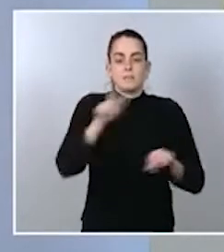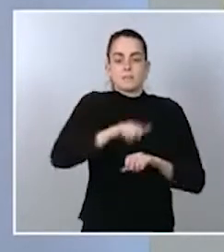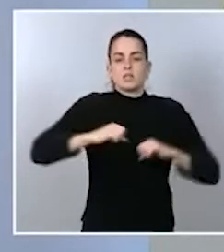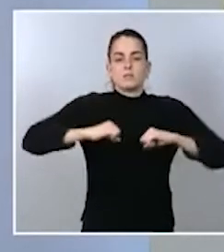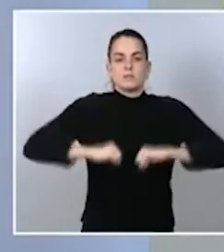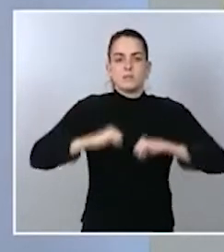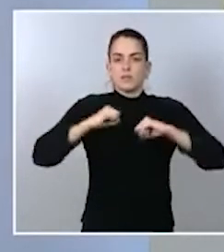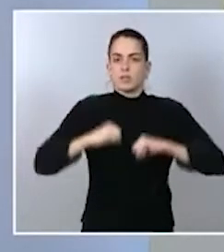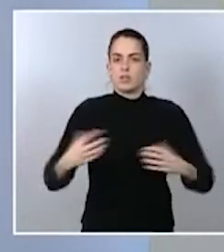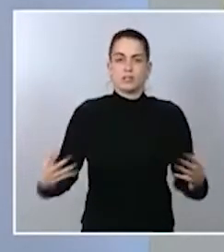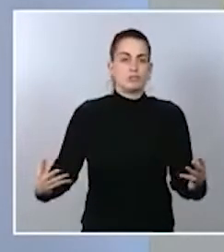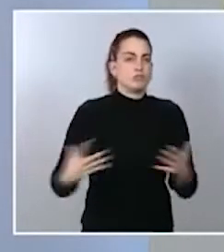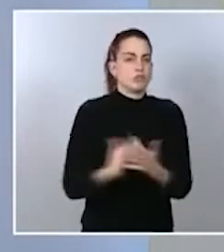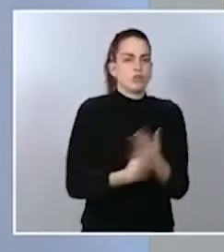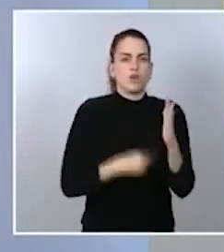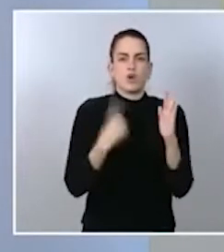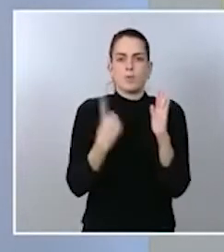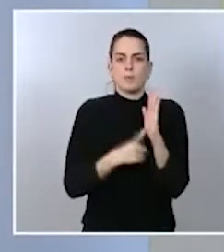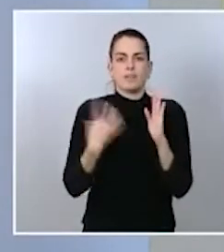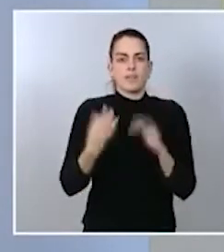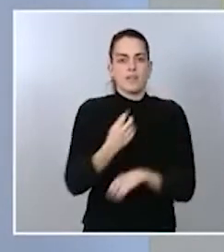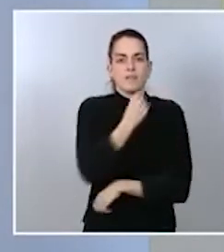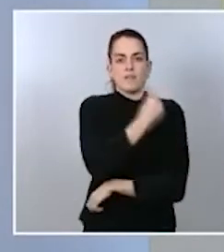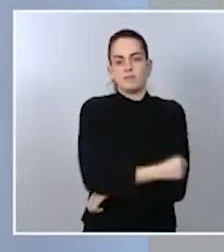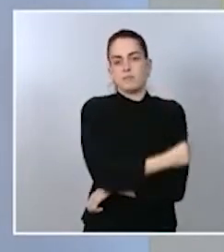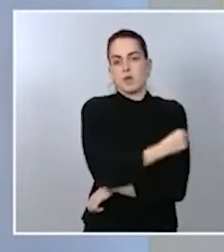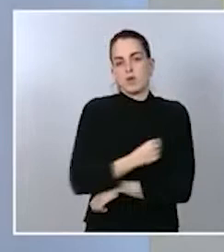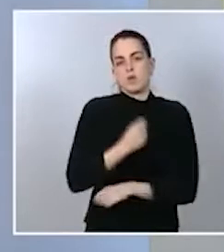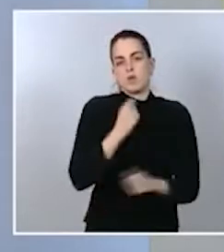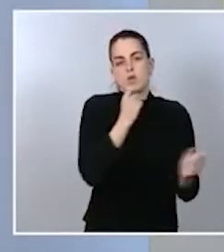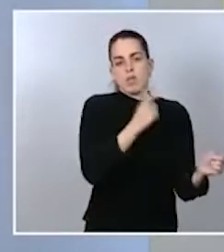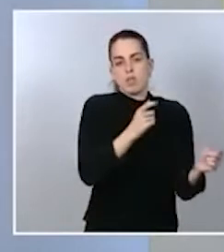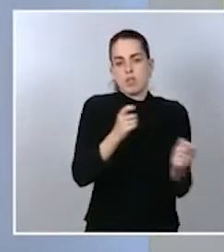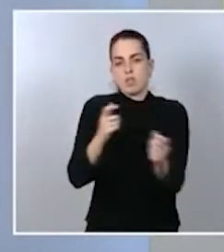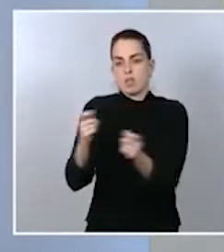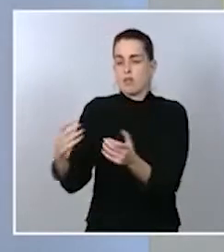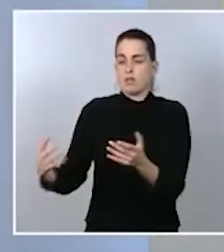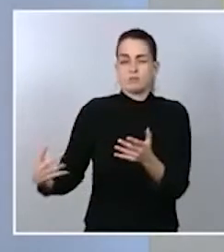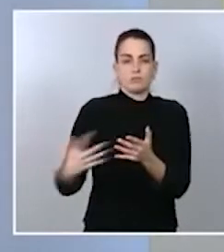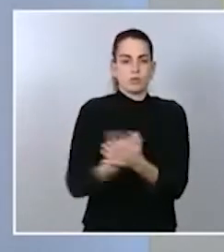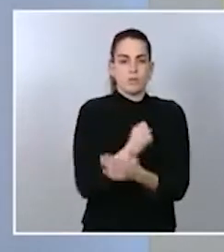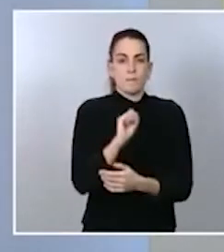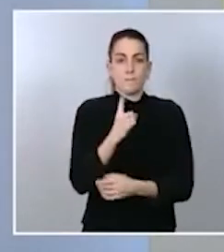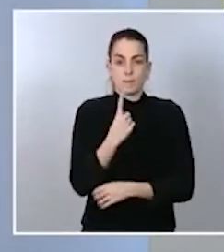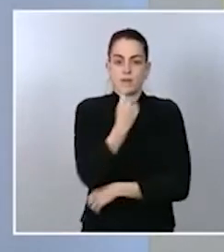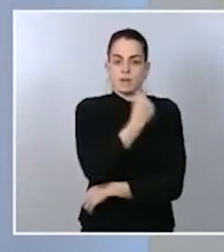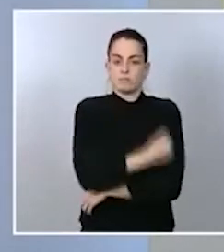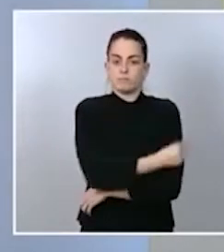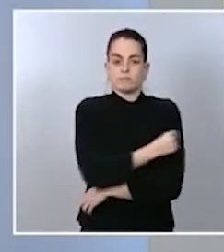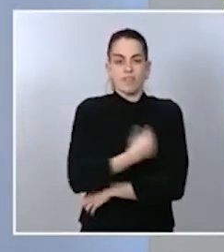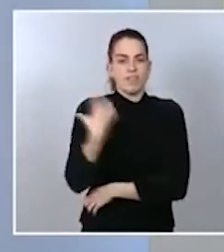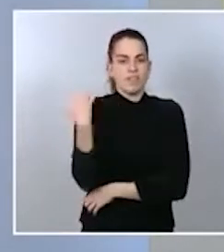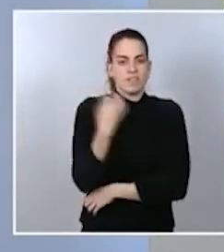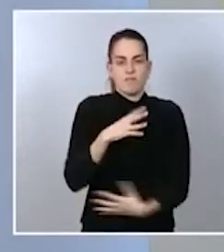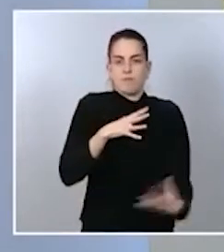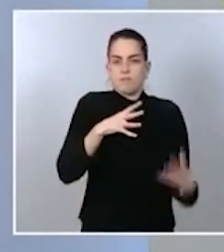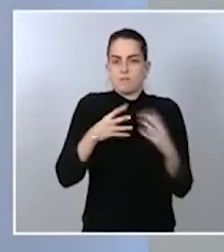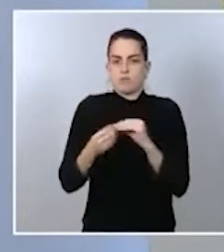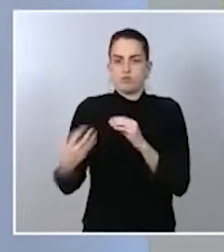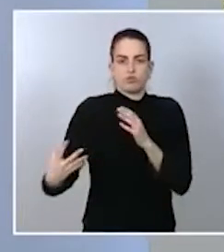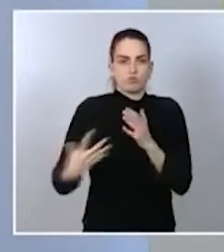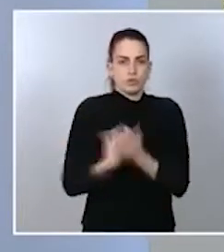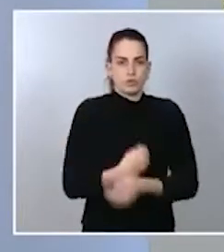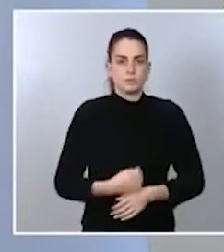hayan recibido hayan sido ya administradas la primera dosis de la vacuna de BioNTech Pfizer. Quiero decirles que